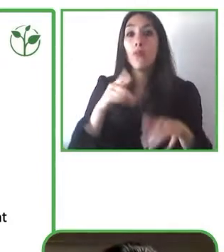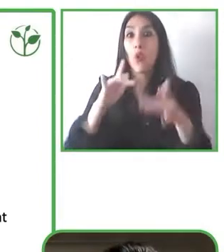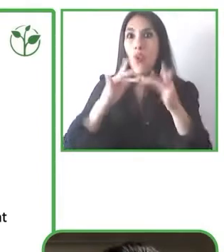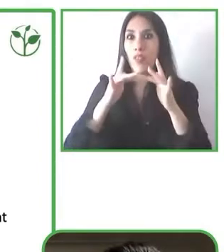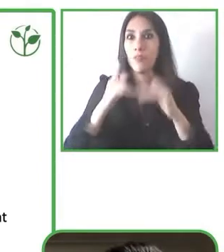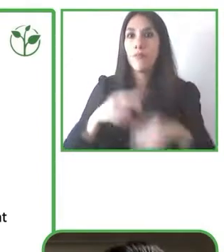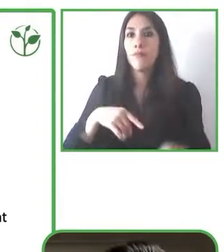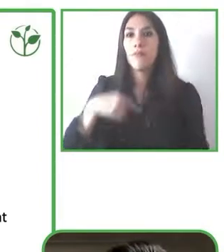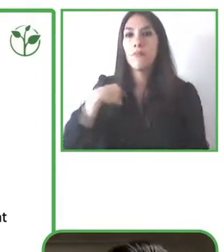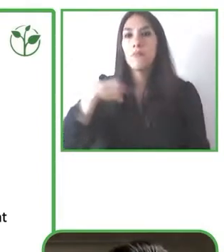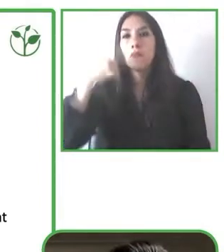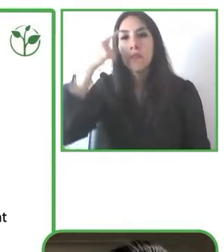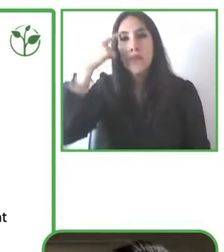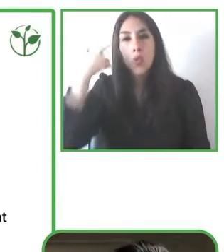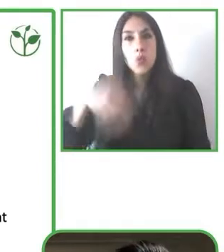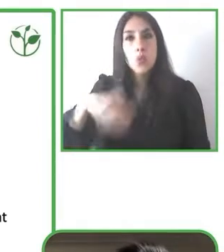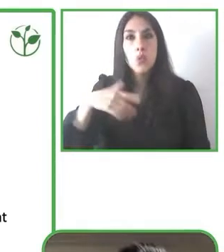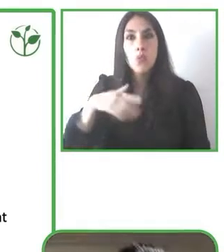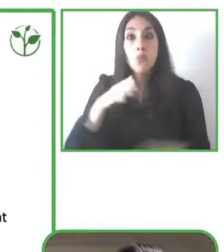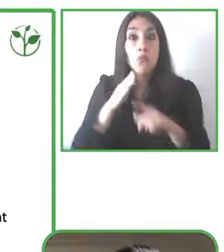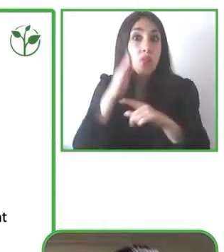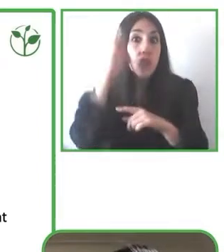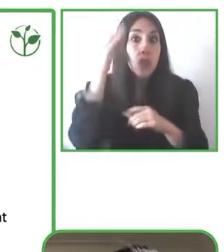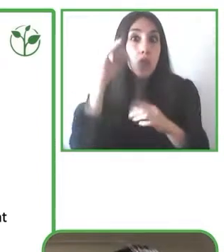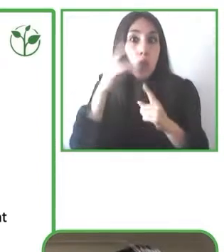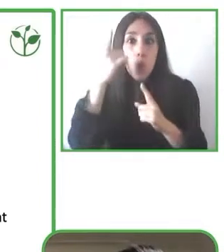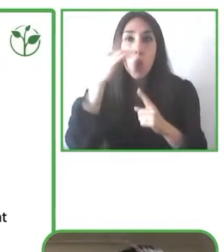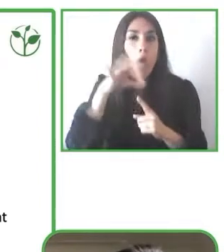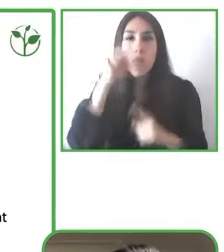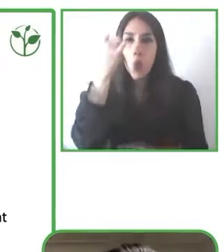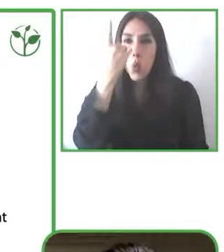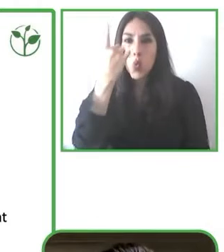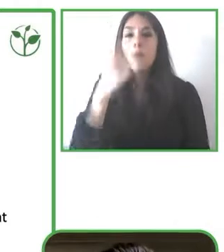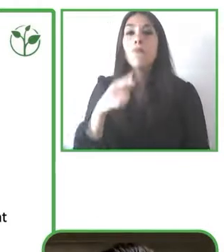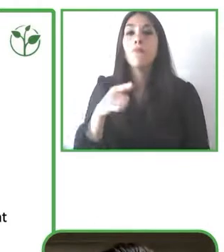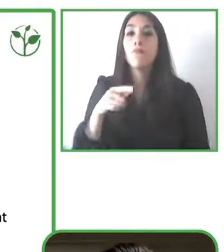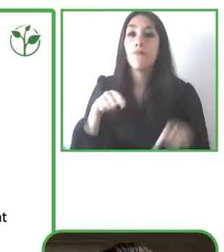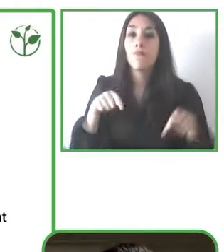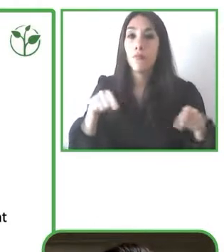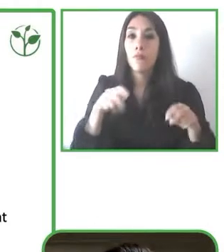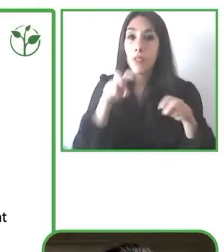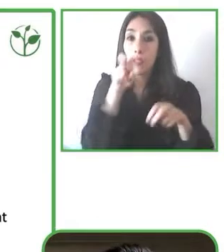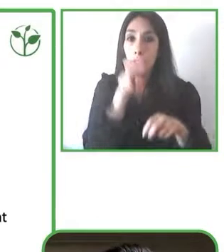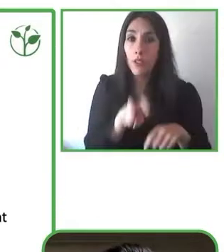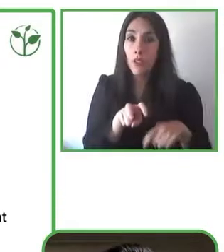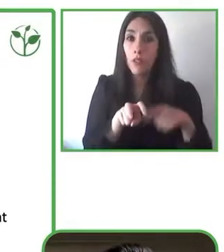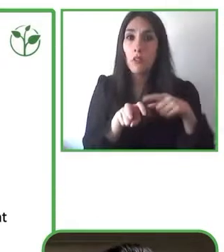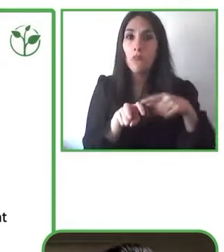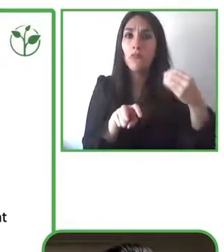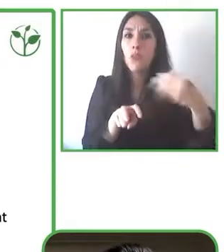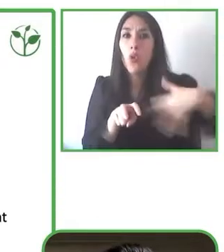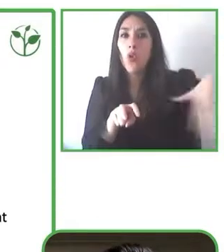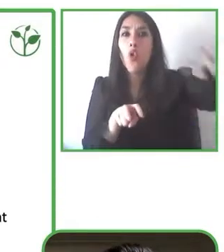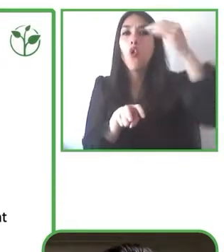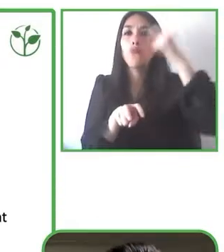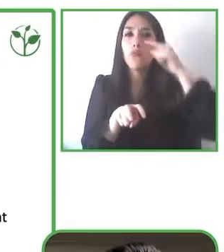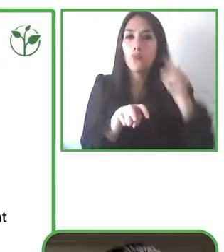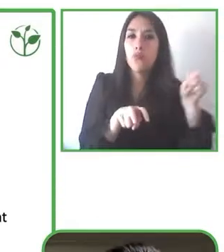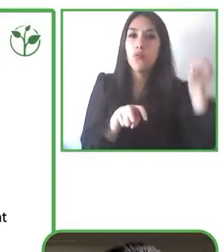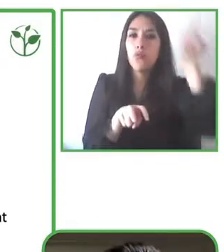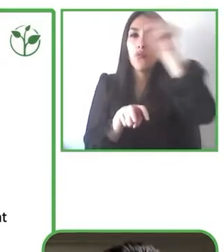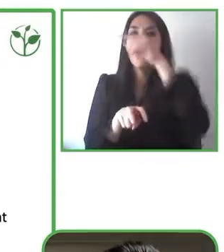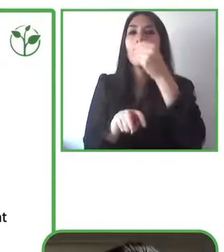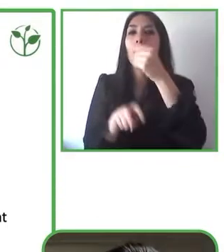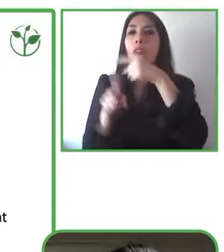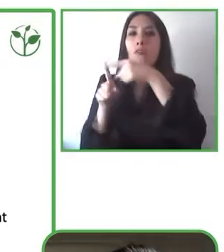trata de la silla de ruedas, sino también de todo el ambiente, de todo el entorno. Conectamos la solución a su teléfono para